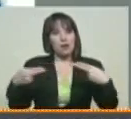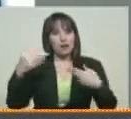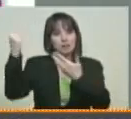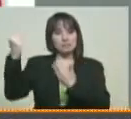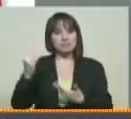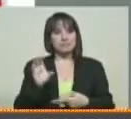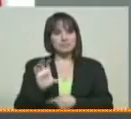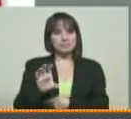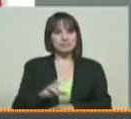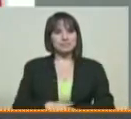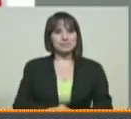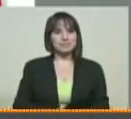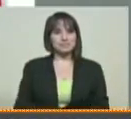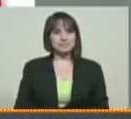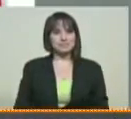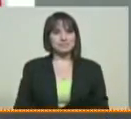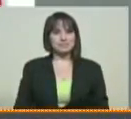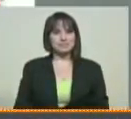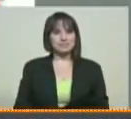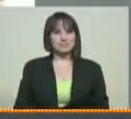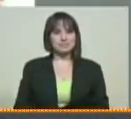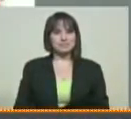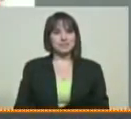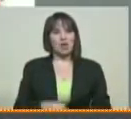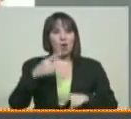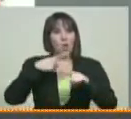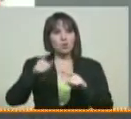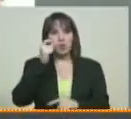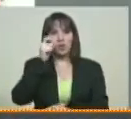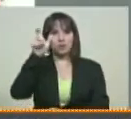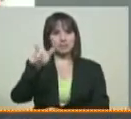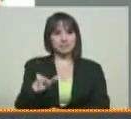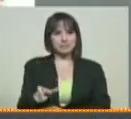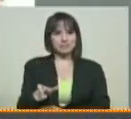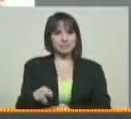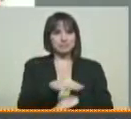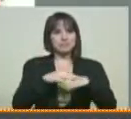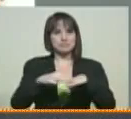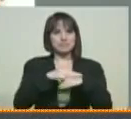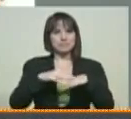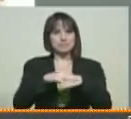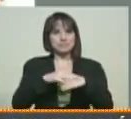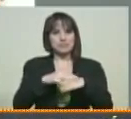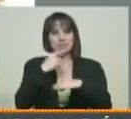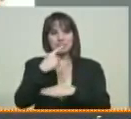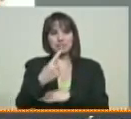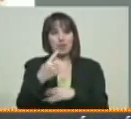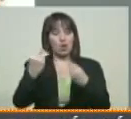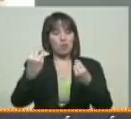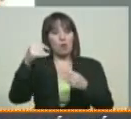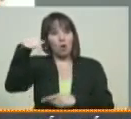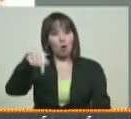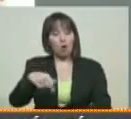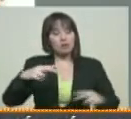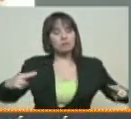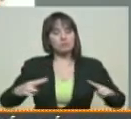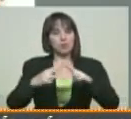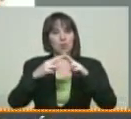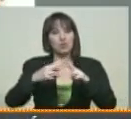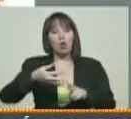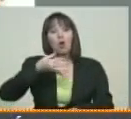a la Patria. El usuario Darwin Meneses, el ministro Wilmer Castro Soteldo sostuvo hoy un encuentro con